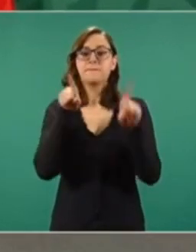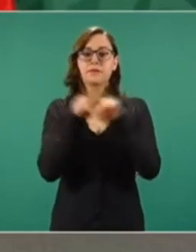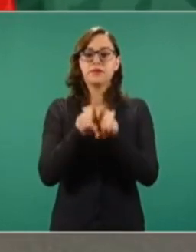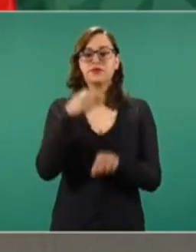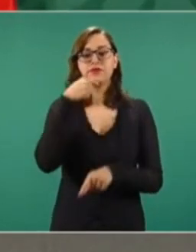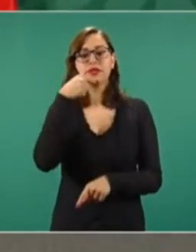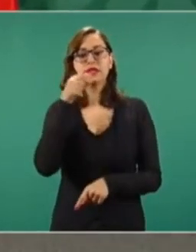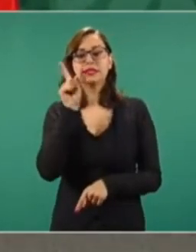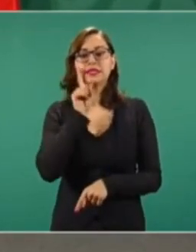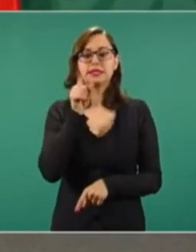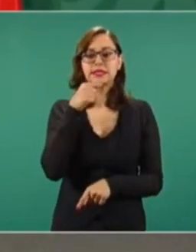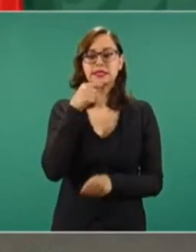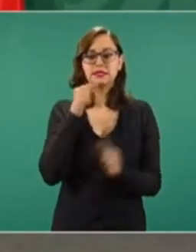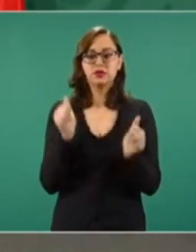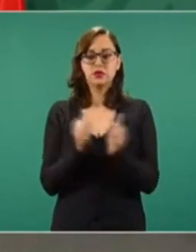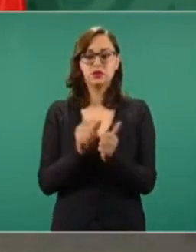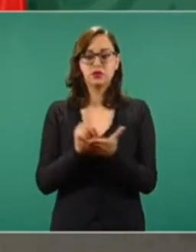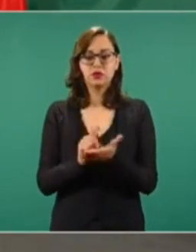discapacidad,